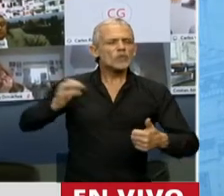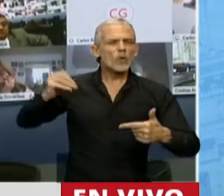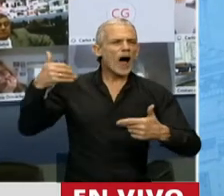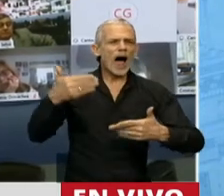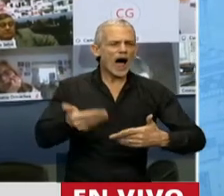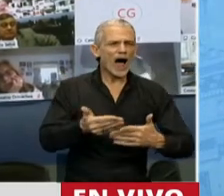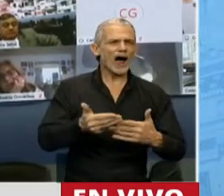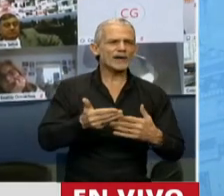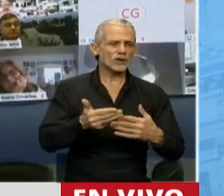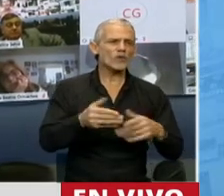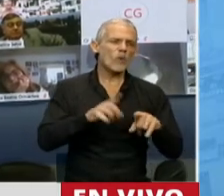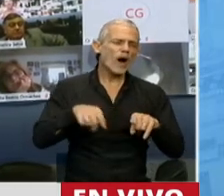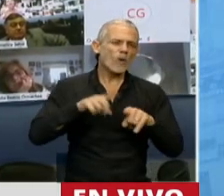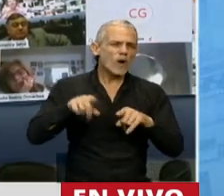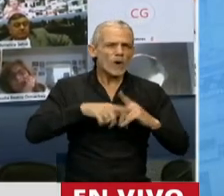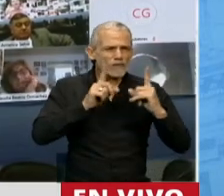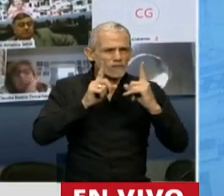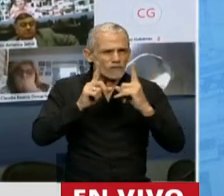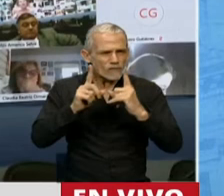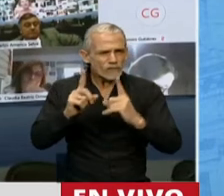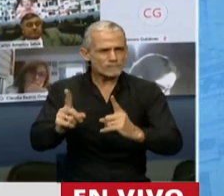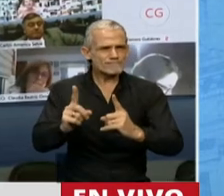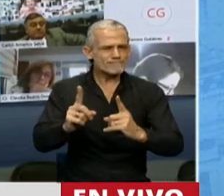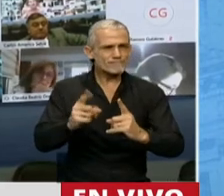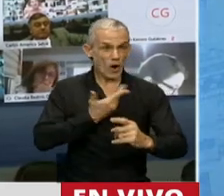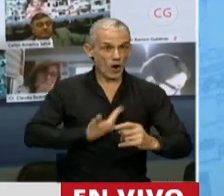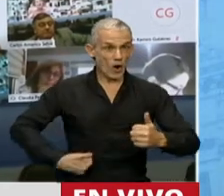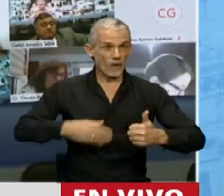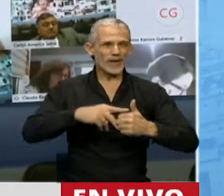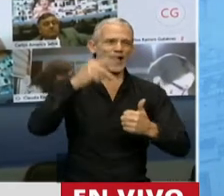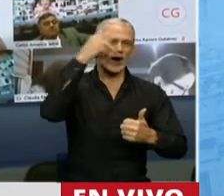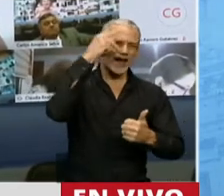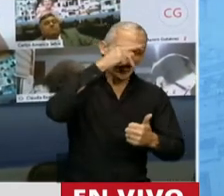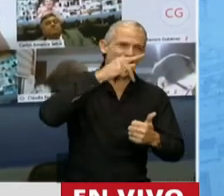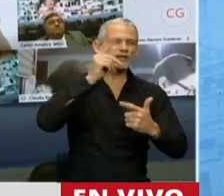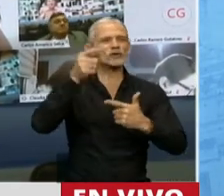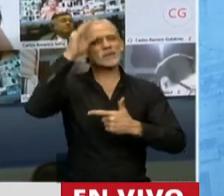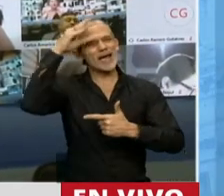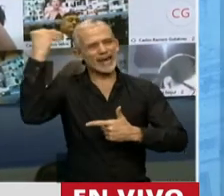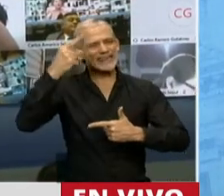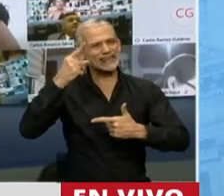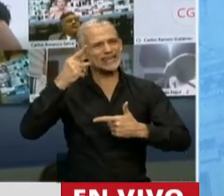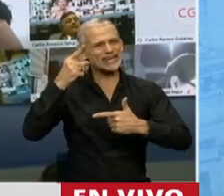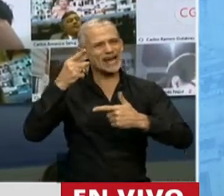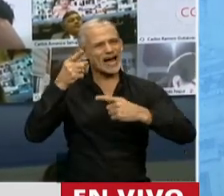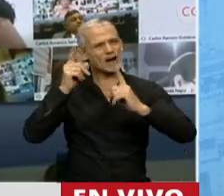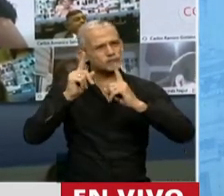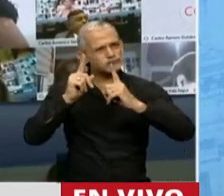de manera constante y sostenida hicieron los gobiernos de Néstor Kirchner y de Cristina Fernández.